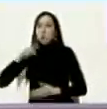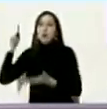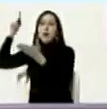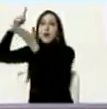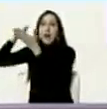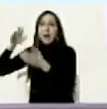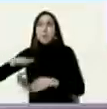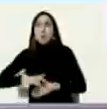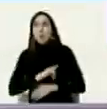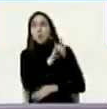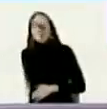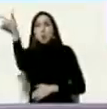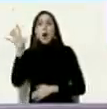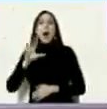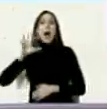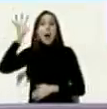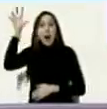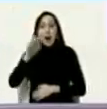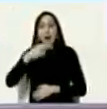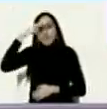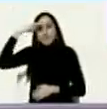unidos fuertes